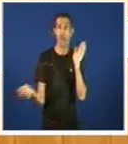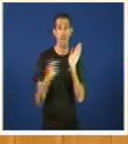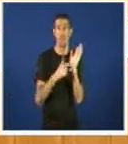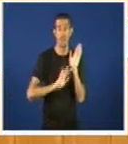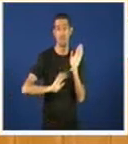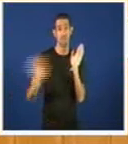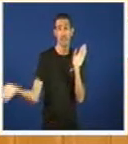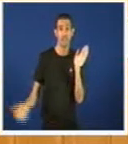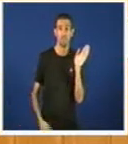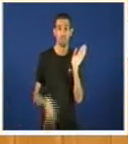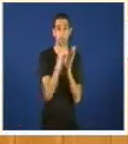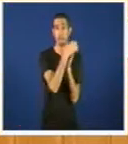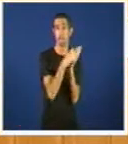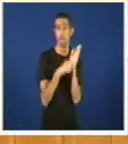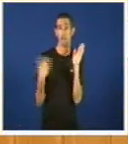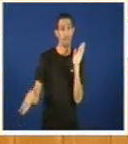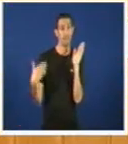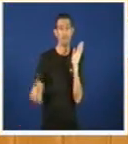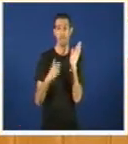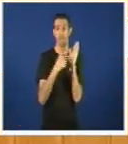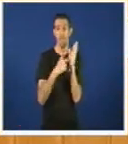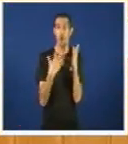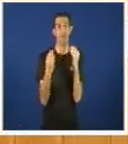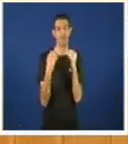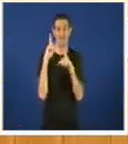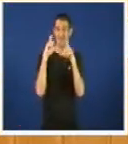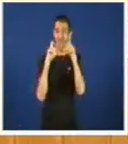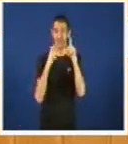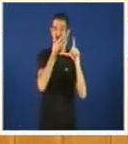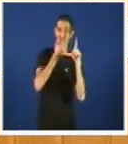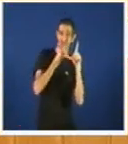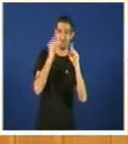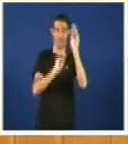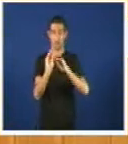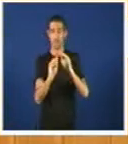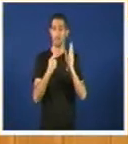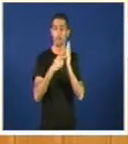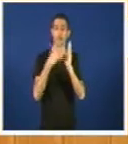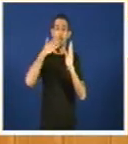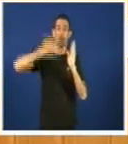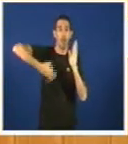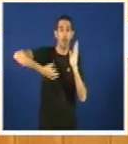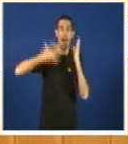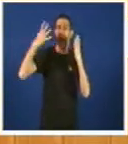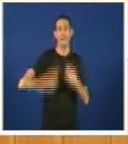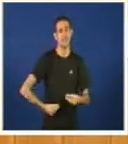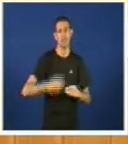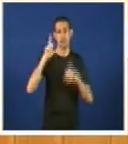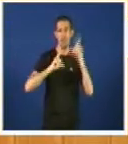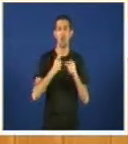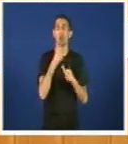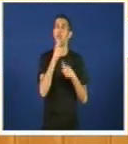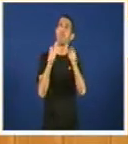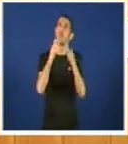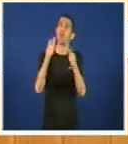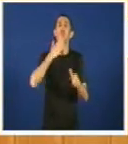nada poden vostedes ver que hai moitas fotos que hai moitas fotos que hai moita palabrería